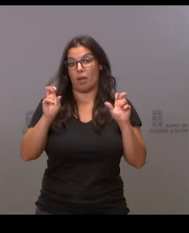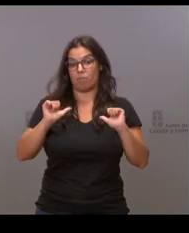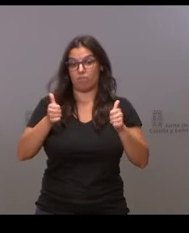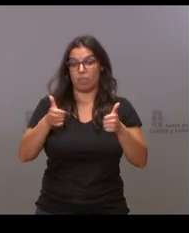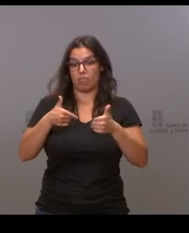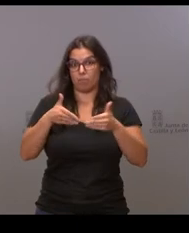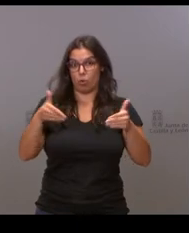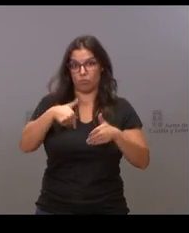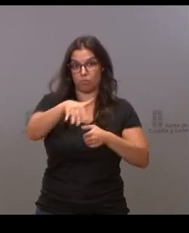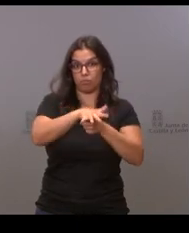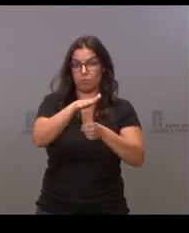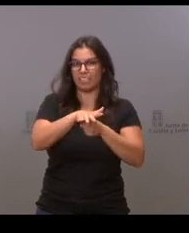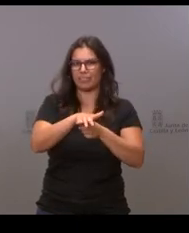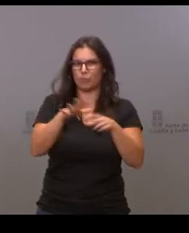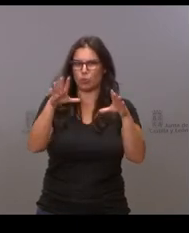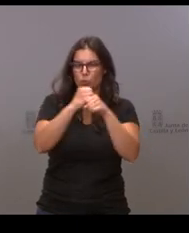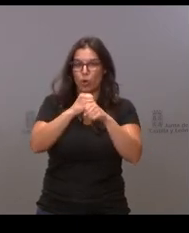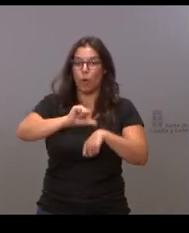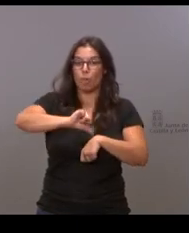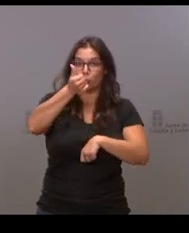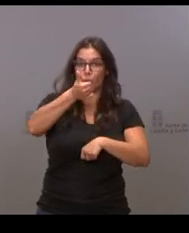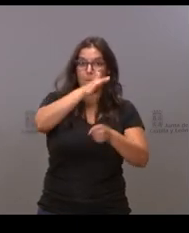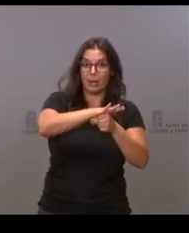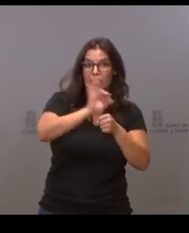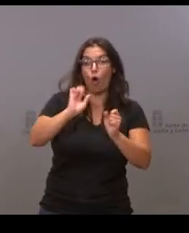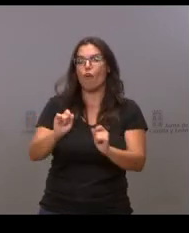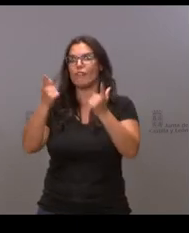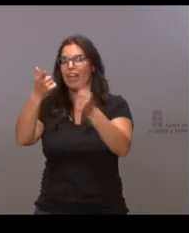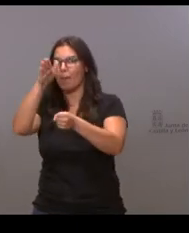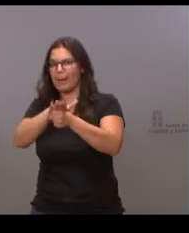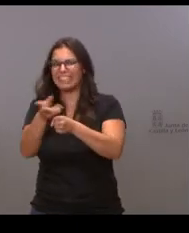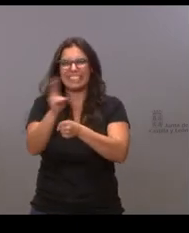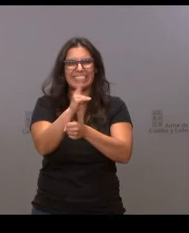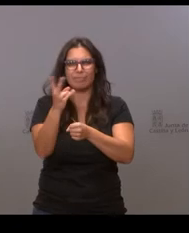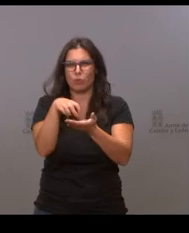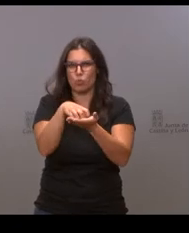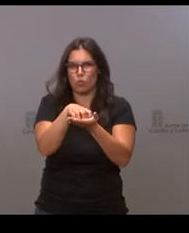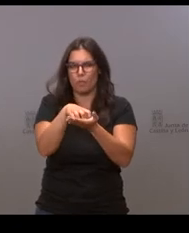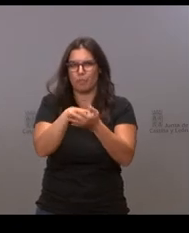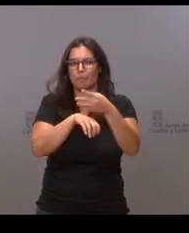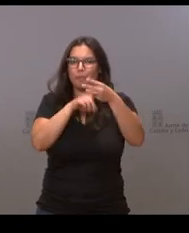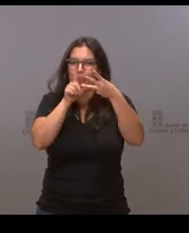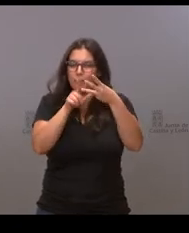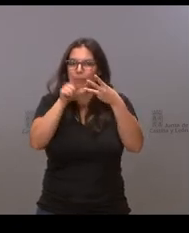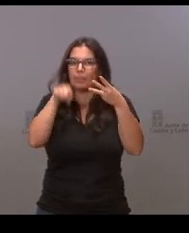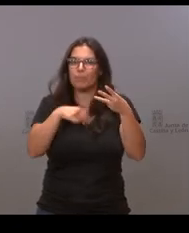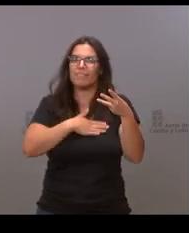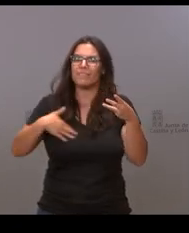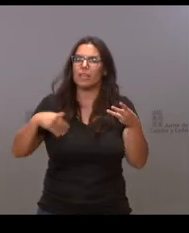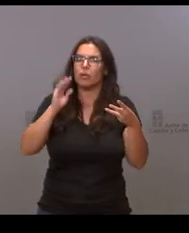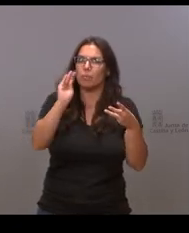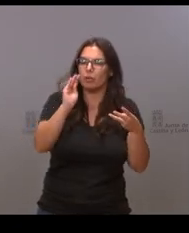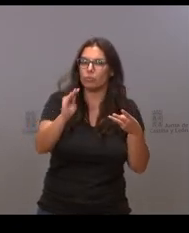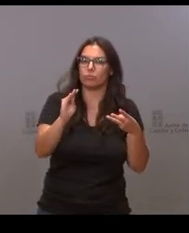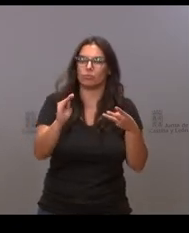quedado muy claro si se va a aprobar el martes o vamos a entrar en esa fase nueva el martes. Y también quería preguntar si esto afecta en